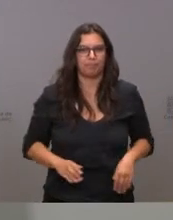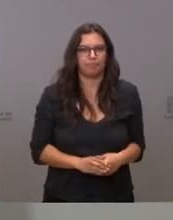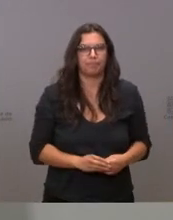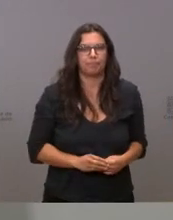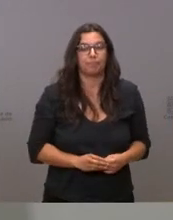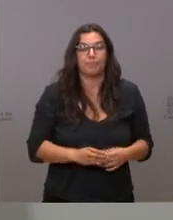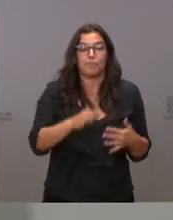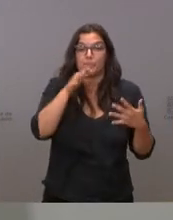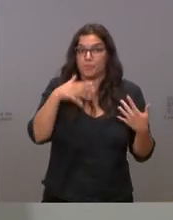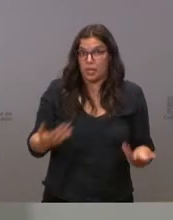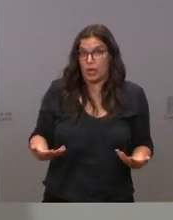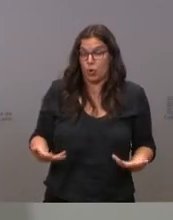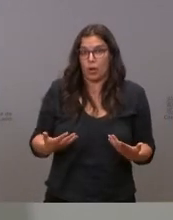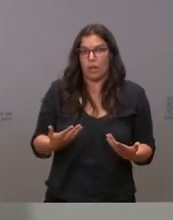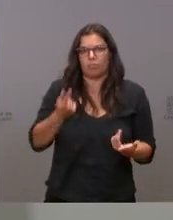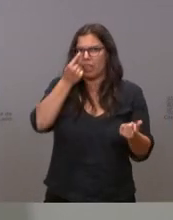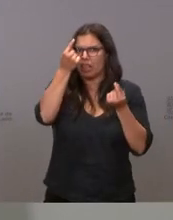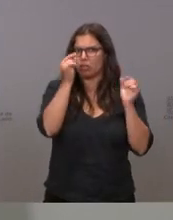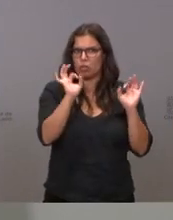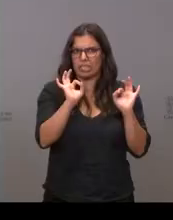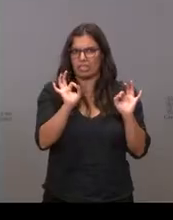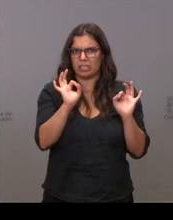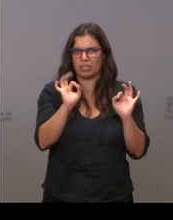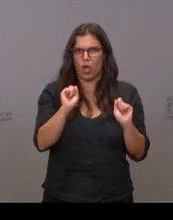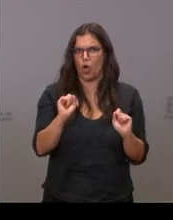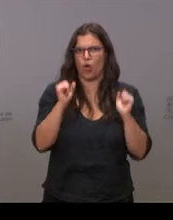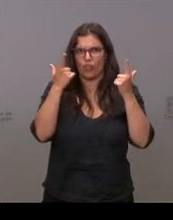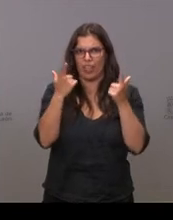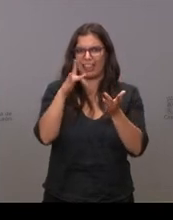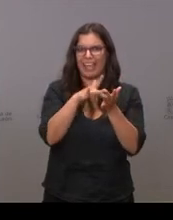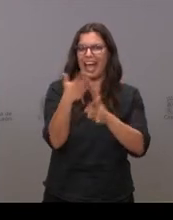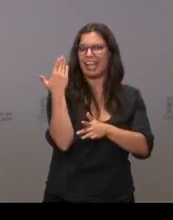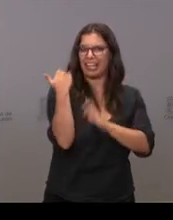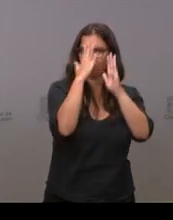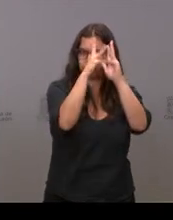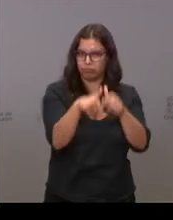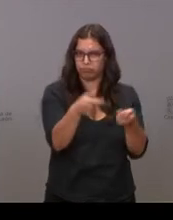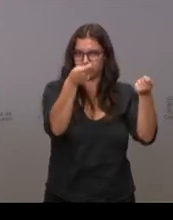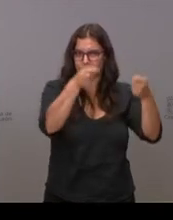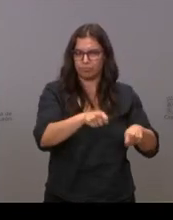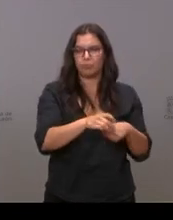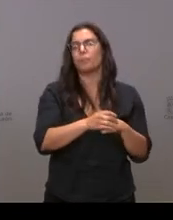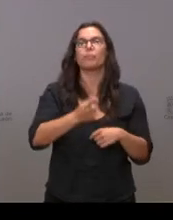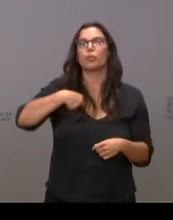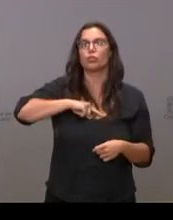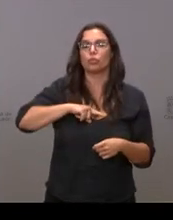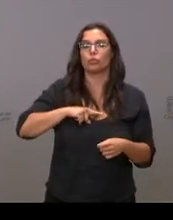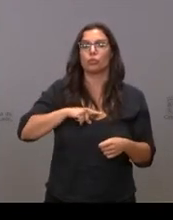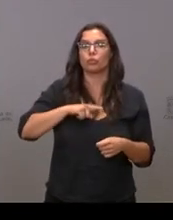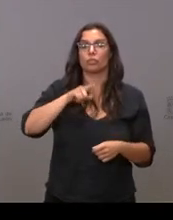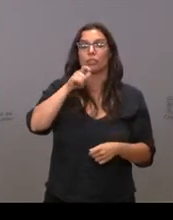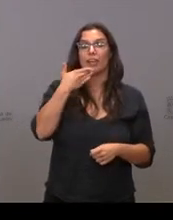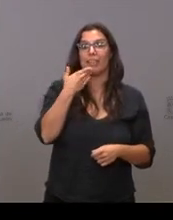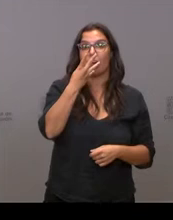Ahora mismo, y estos son los datos oficiales del día de ayer, nuestra cobertura de población vacunada mayor de